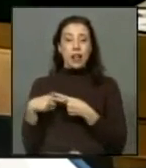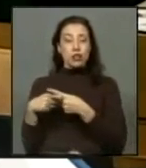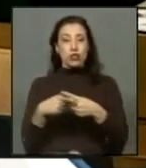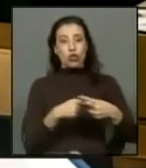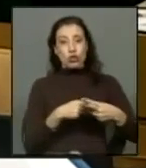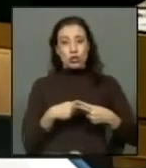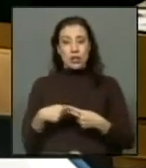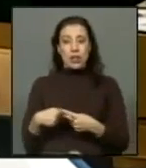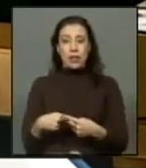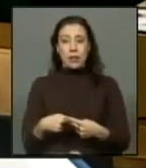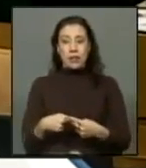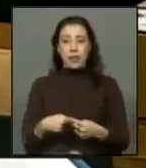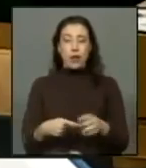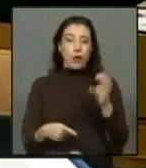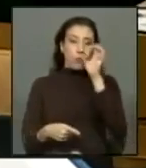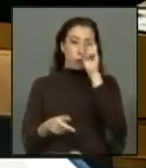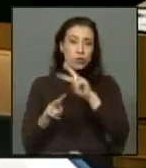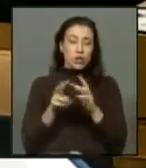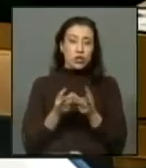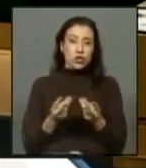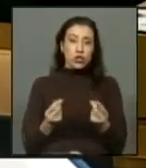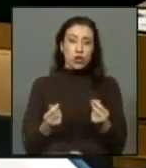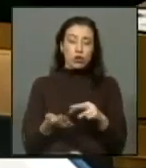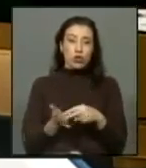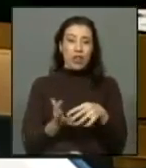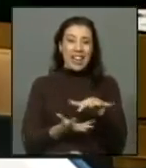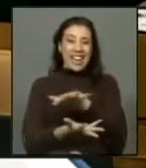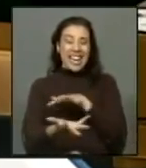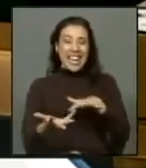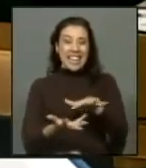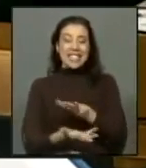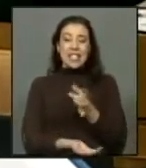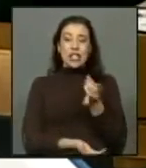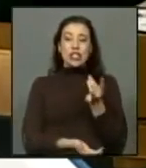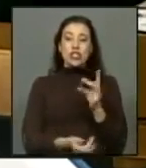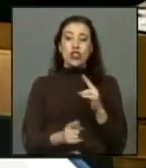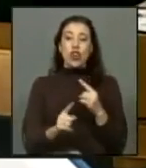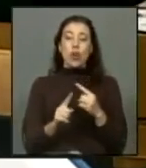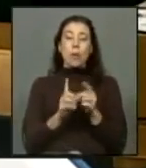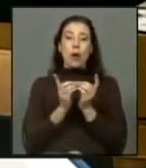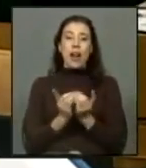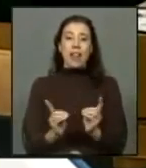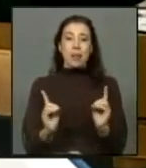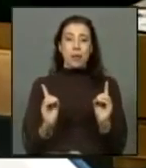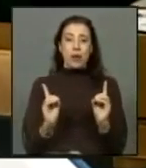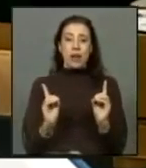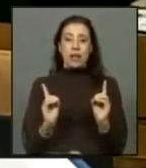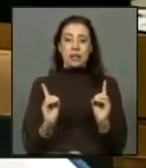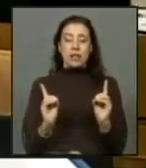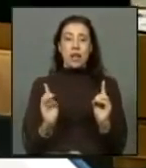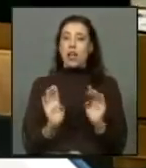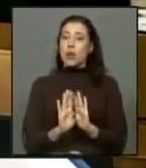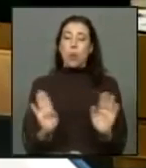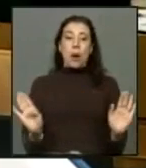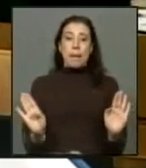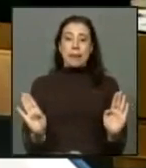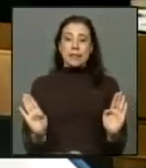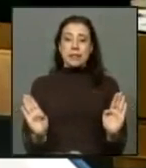busque soluciones a esas crisis solamente por las vías democráticas y jamás